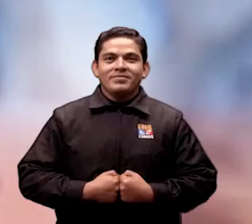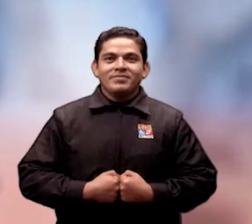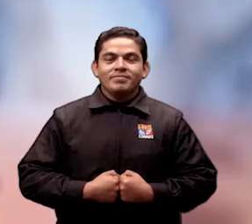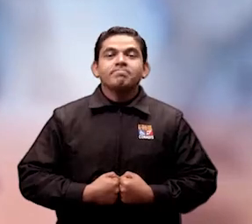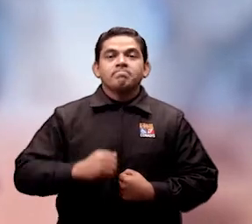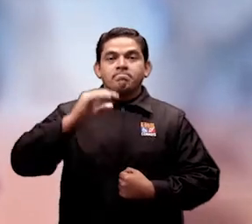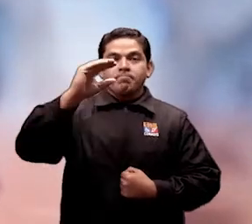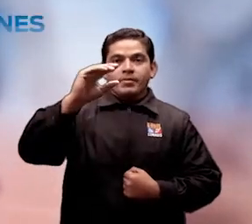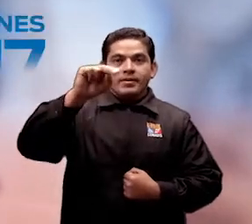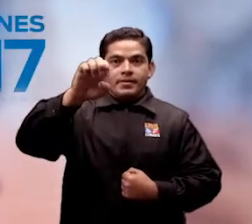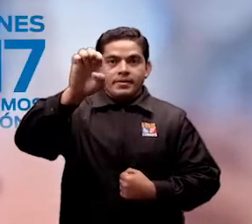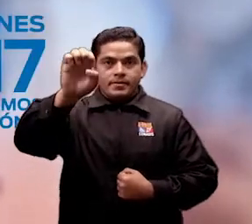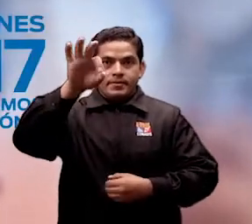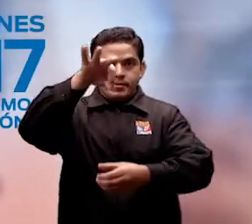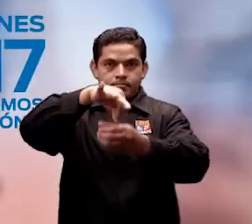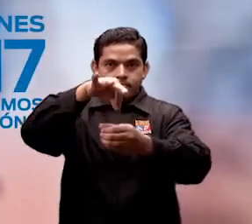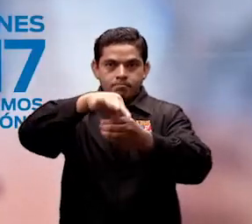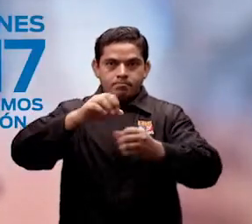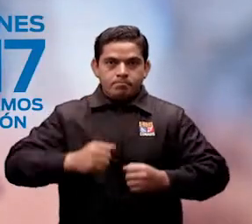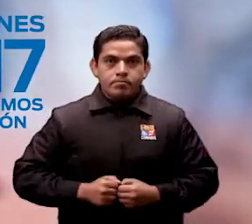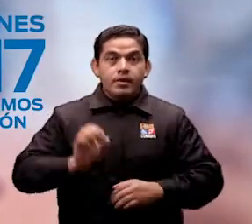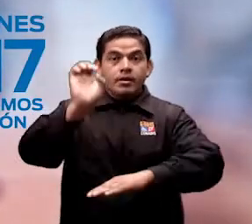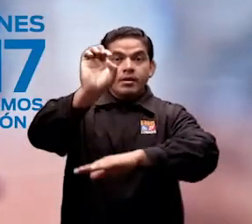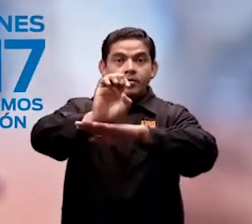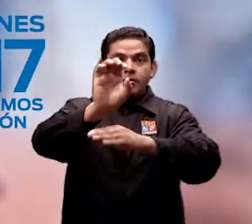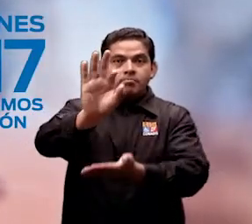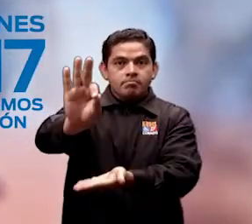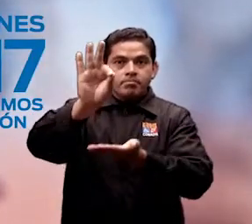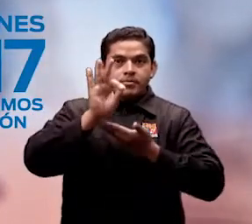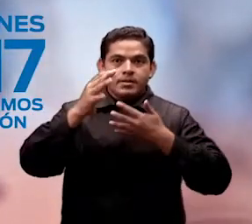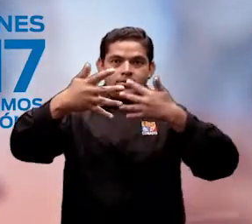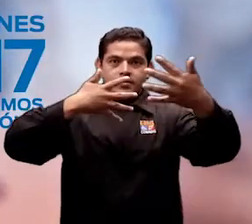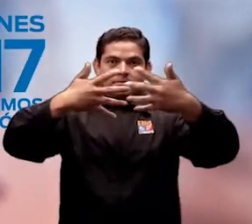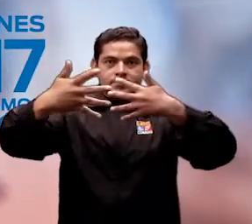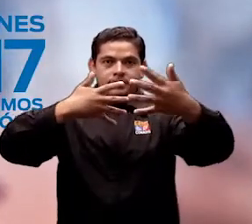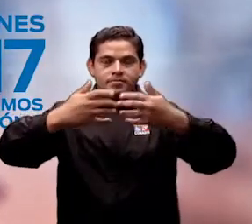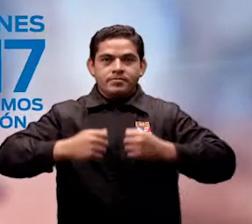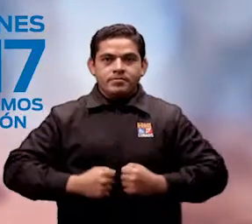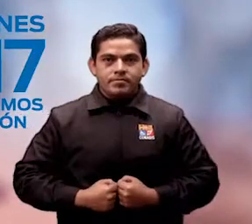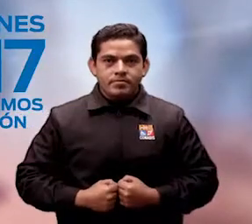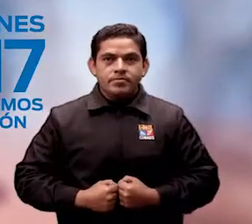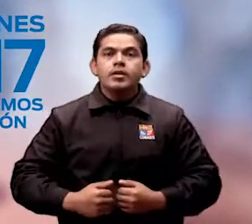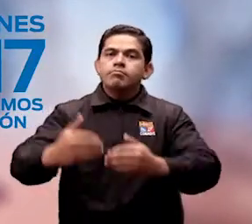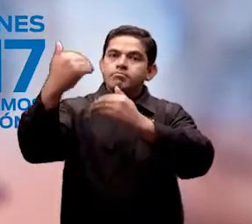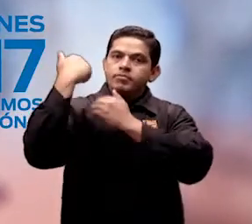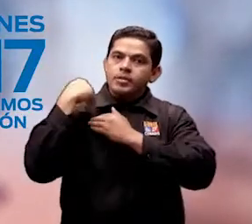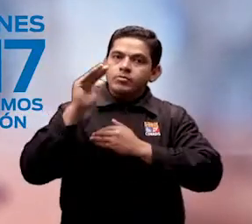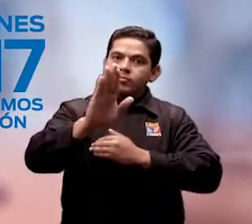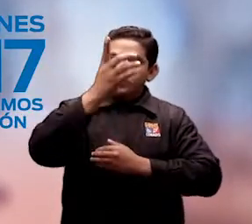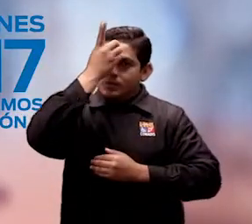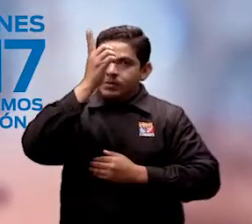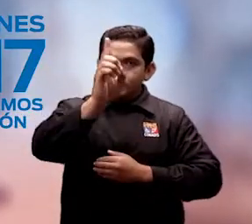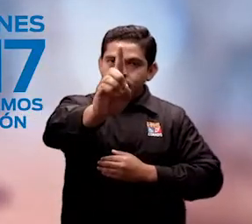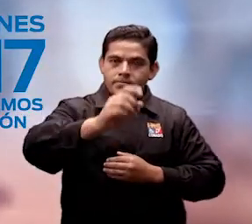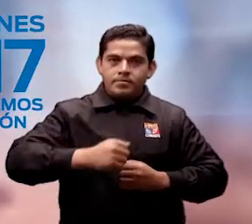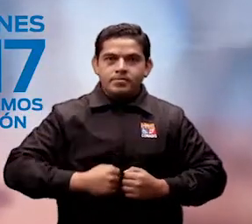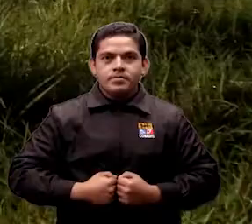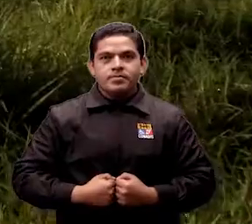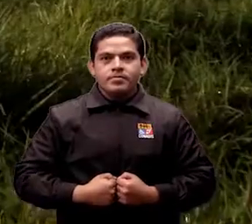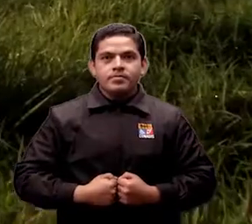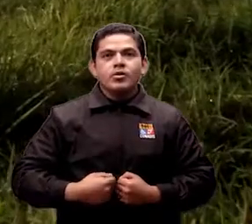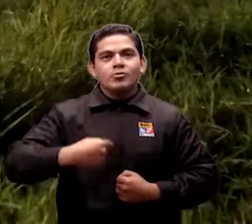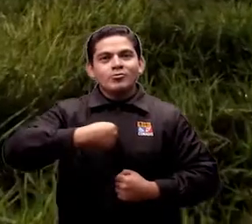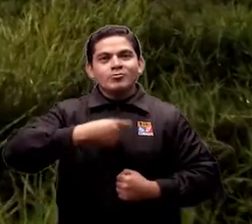Consejo Nacional Electoral. Ecuador elige con transparencia. Garantizamos tu decisión.